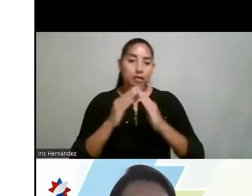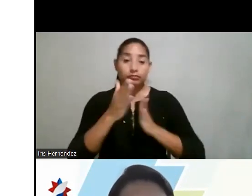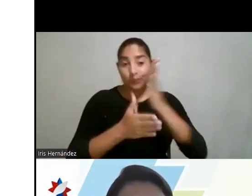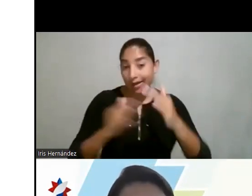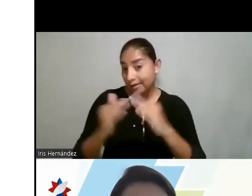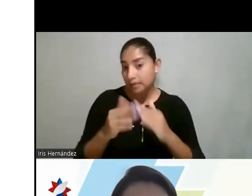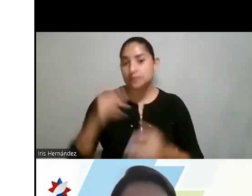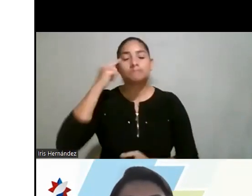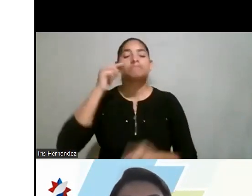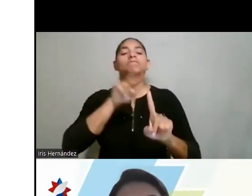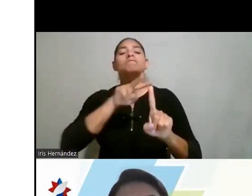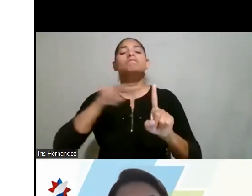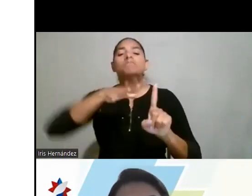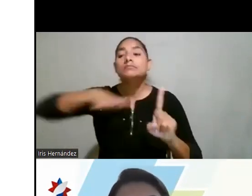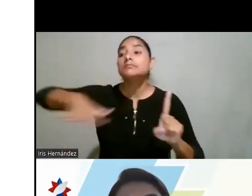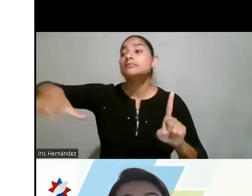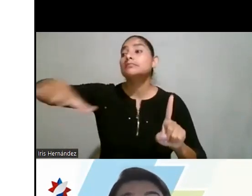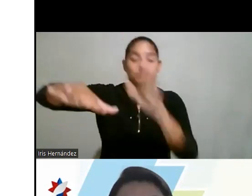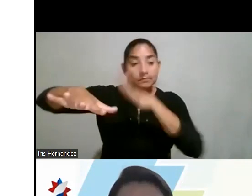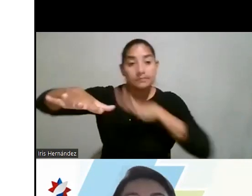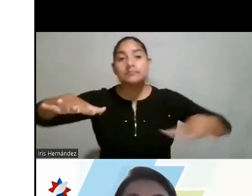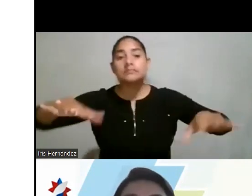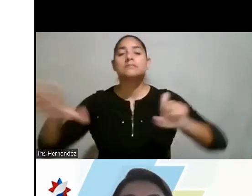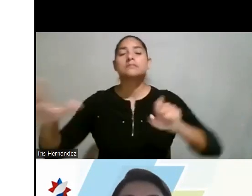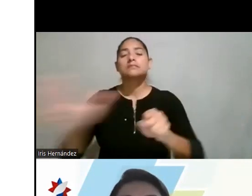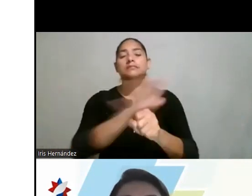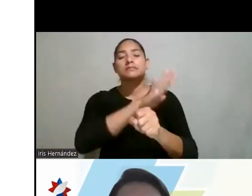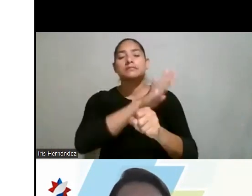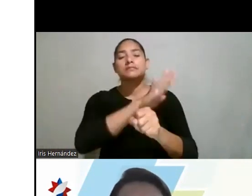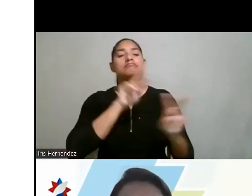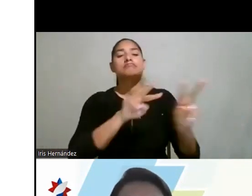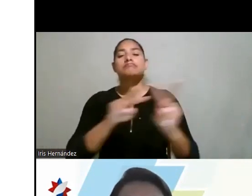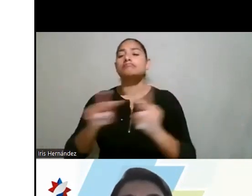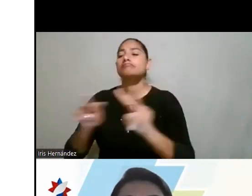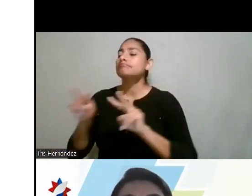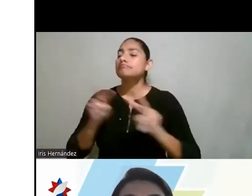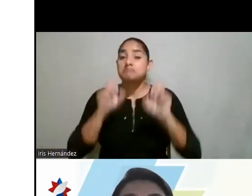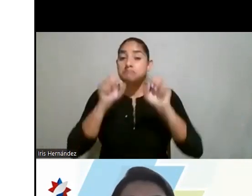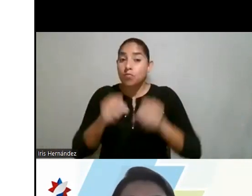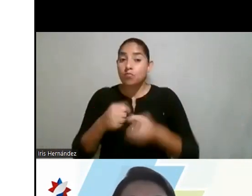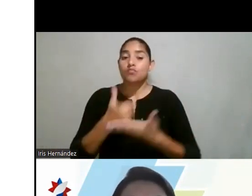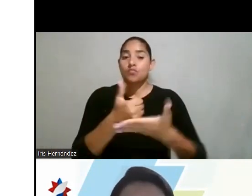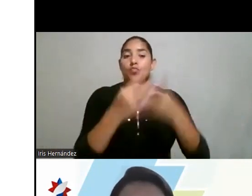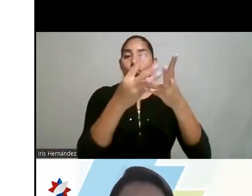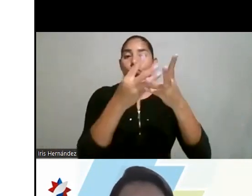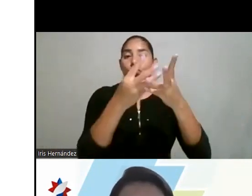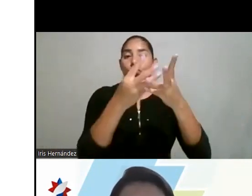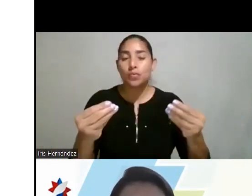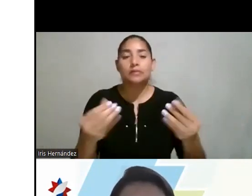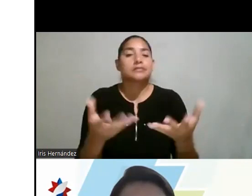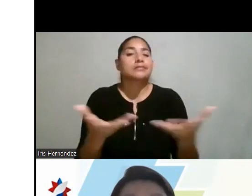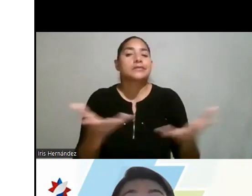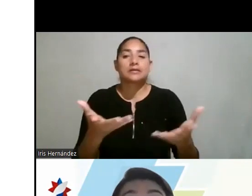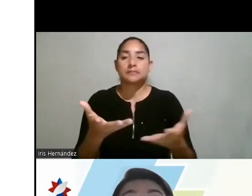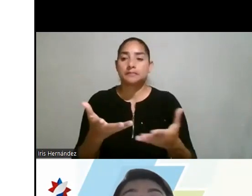tienden a tener una visión más grande, más completa de cómo poder resolver un problema de manera que